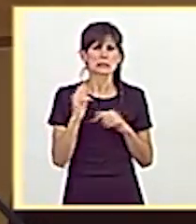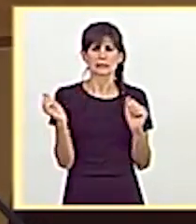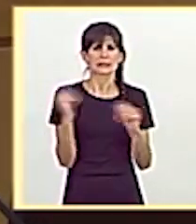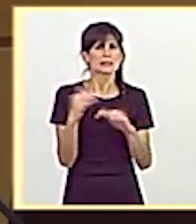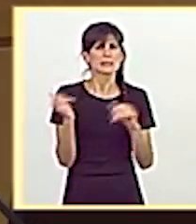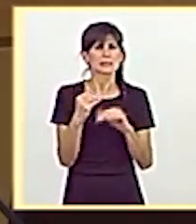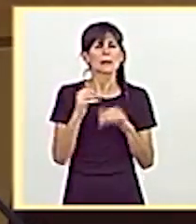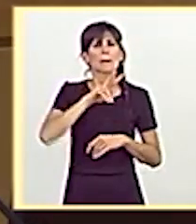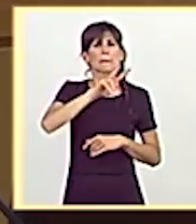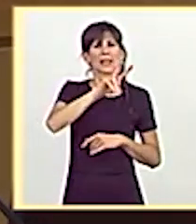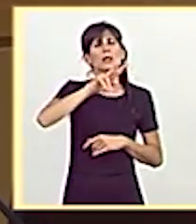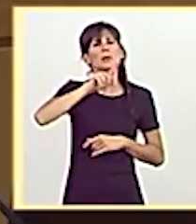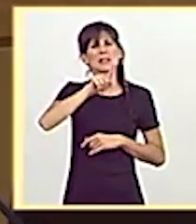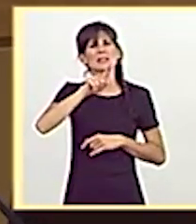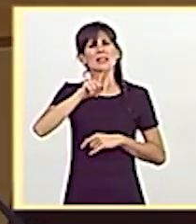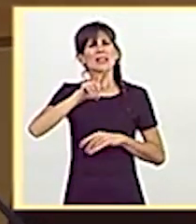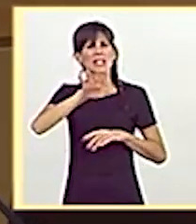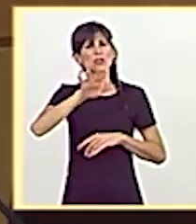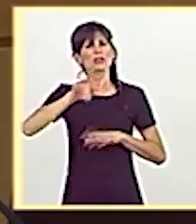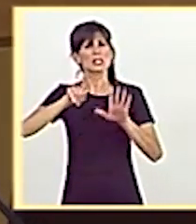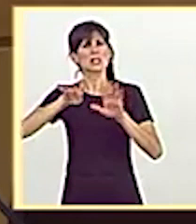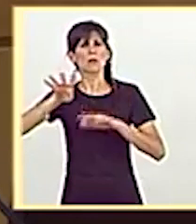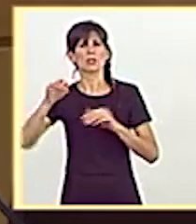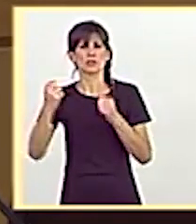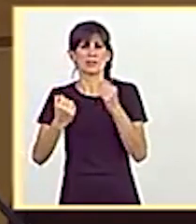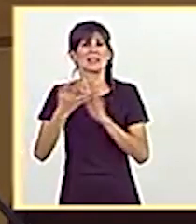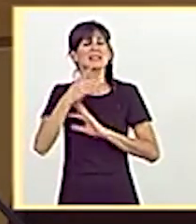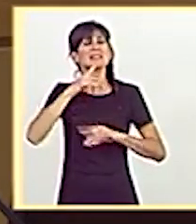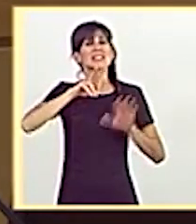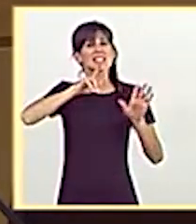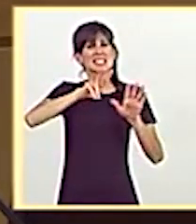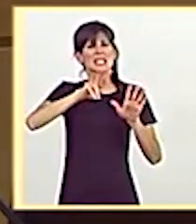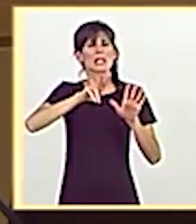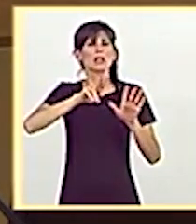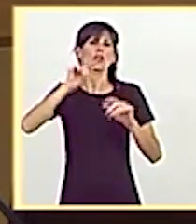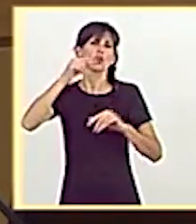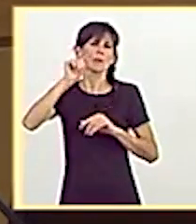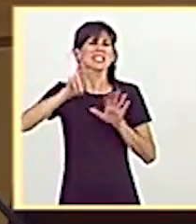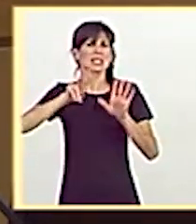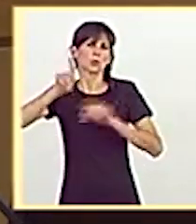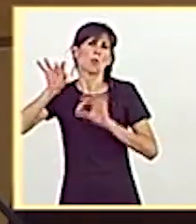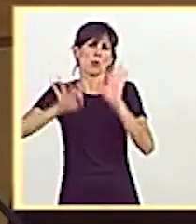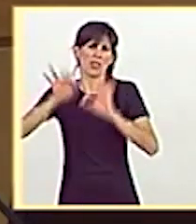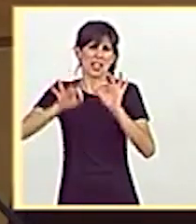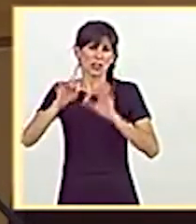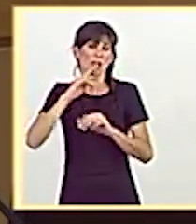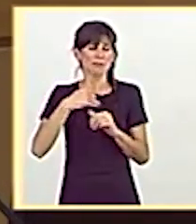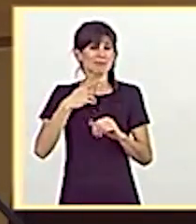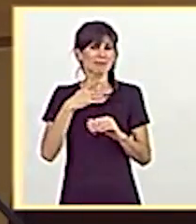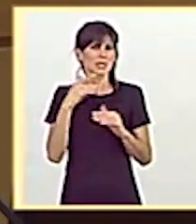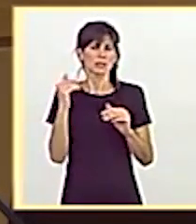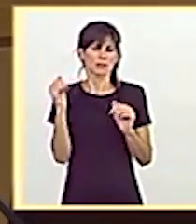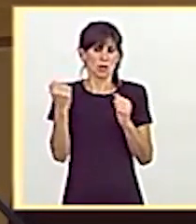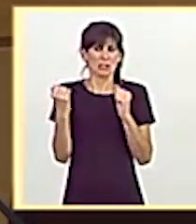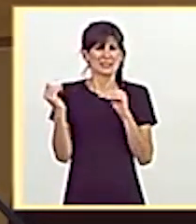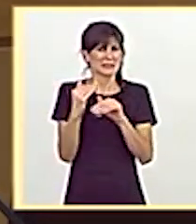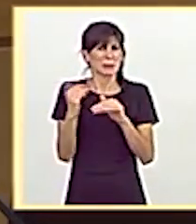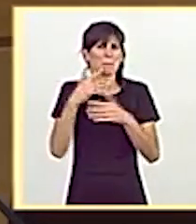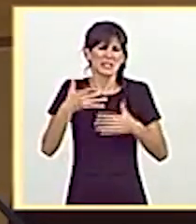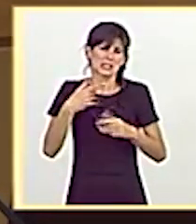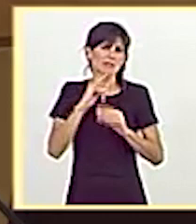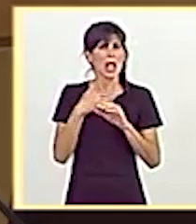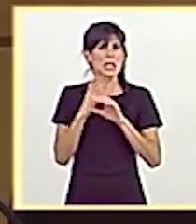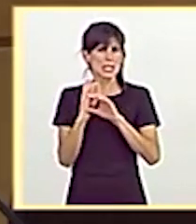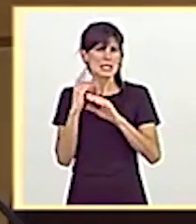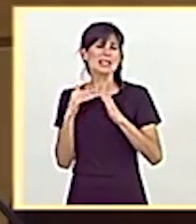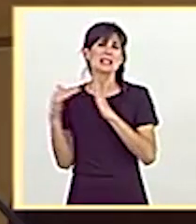.564 vehículos, un 7,91% vehículos pesados. Por todo ello, señor ministro, ¿cuál es la previsión